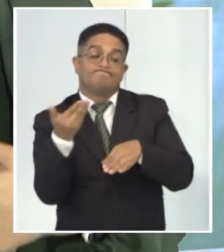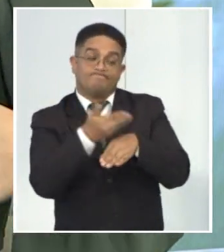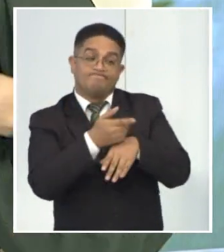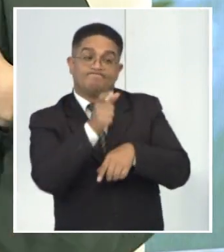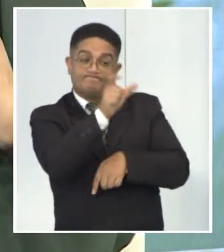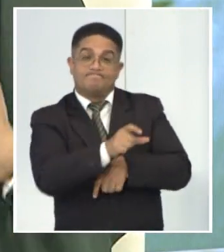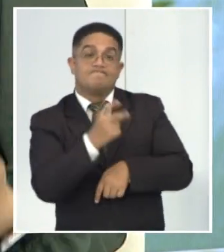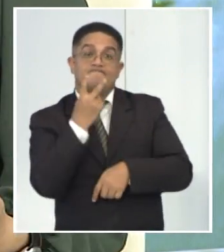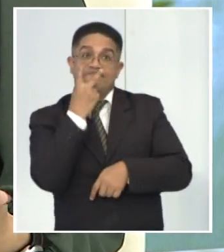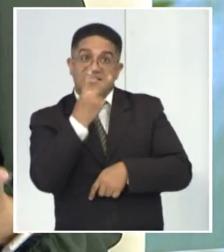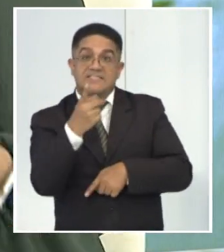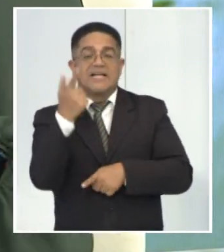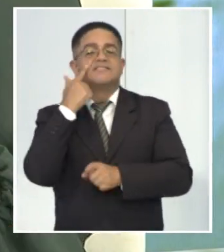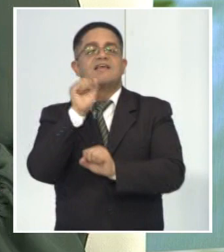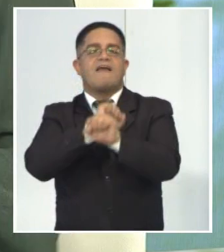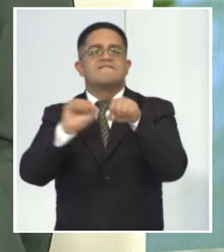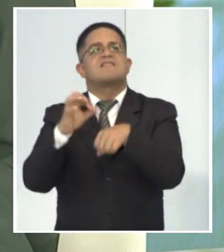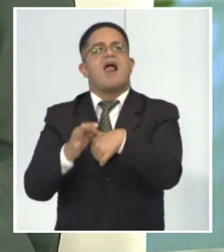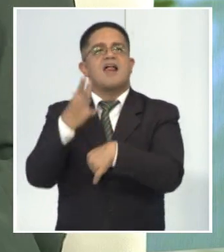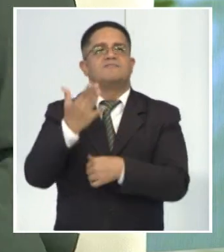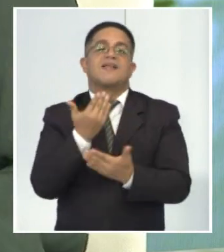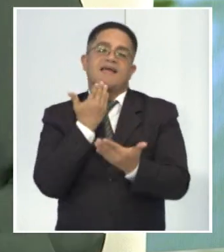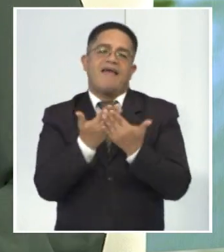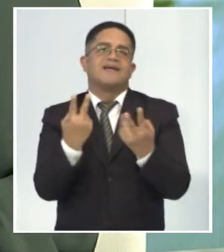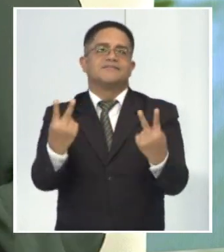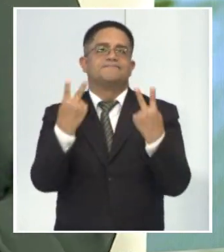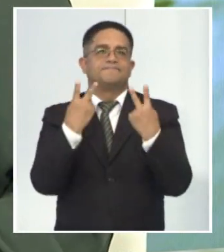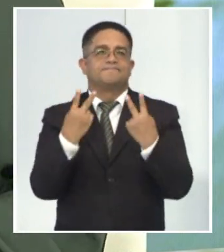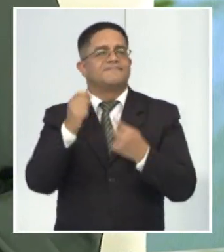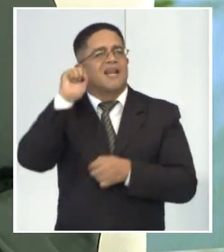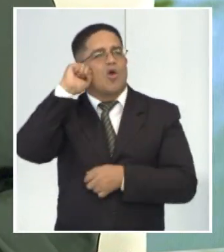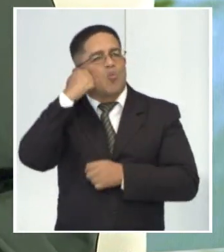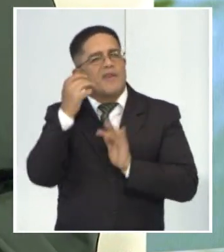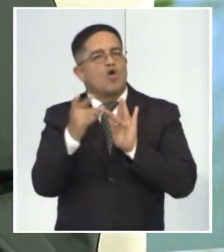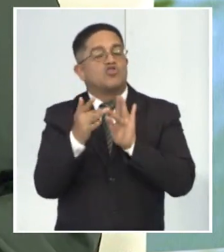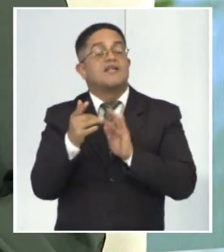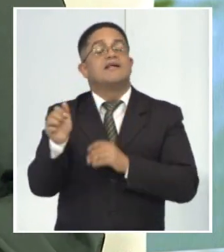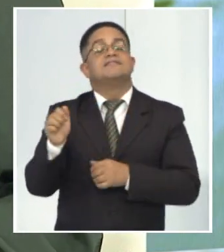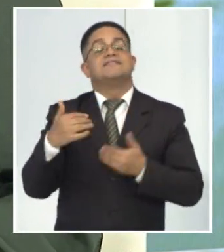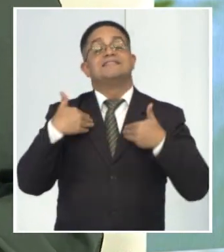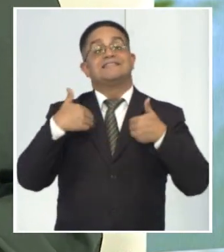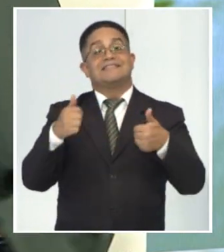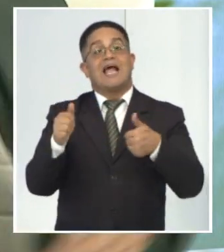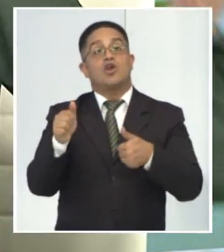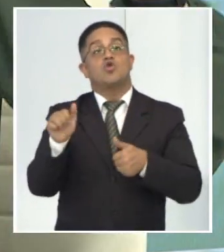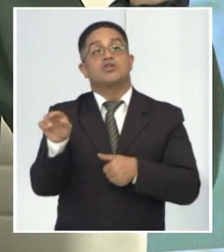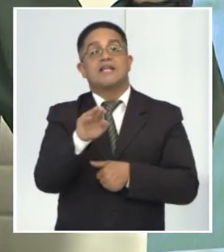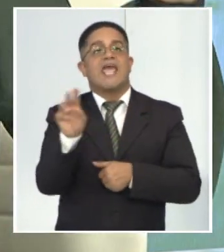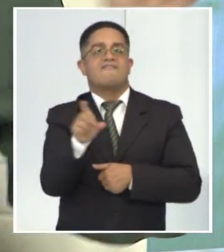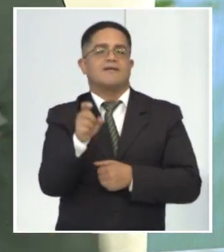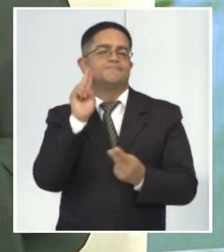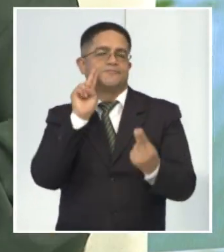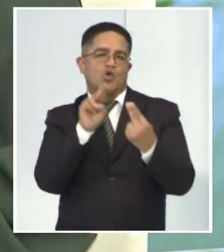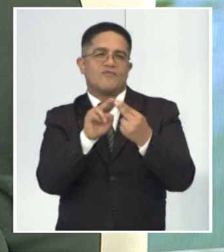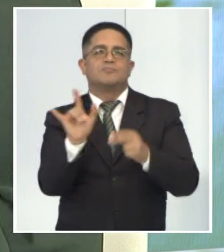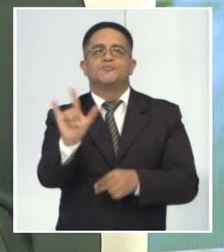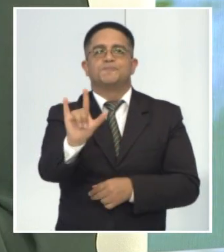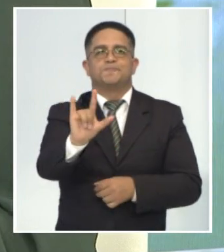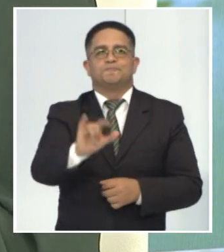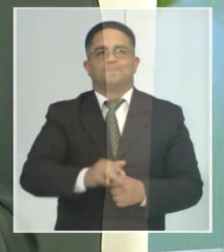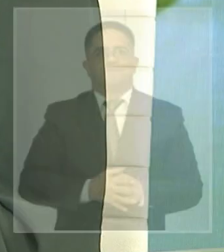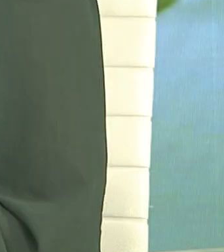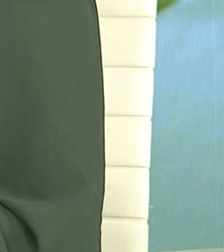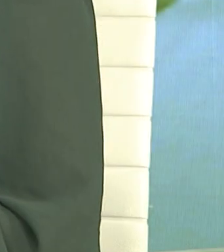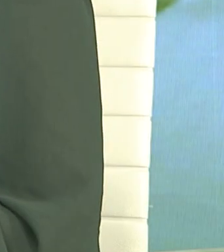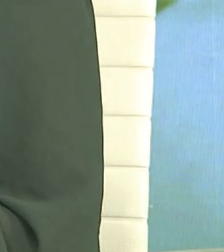y que esto no voy a empeore. Gracias por la sintonía. Nuestras cuentas, arroba salud-gb, arroba Daniela J. Salas. Será hasta una próxima oportunidad.